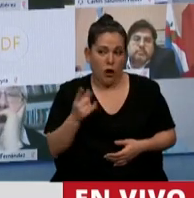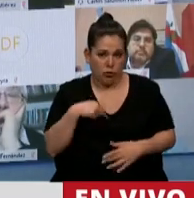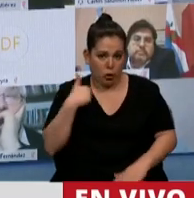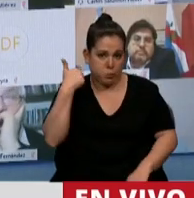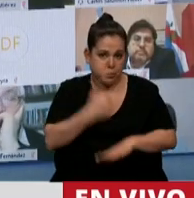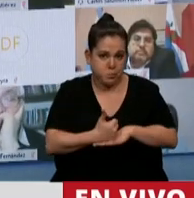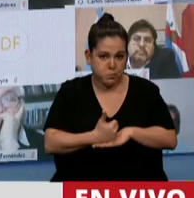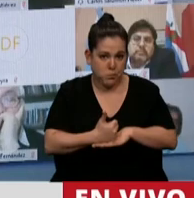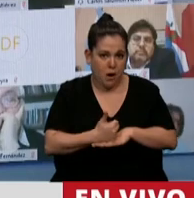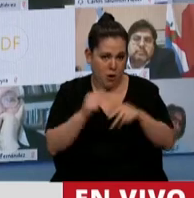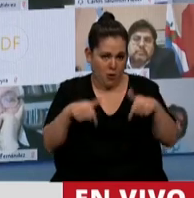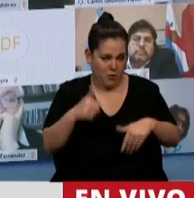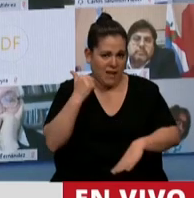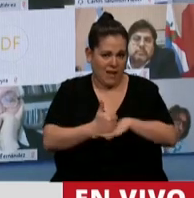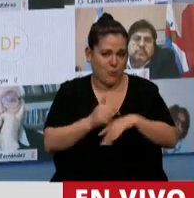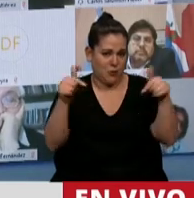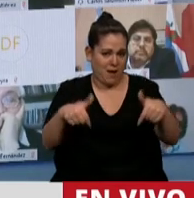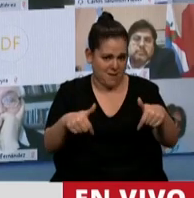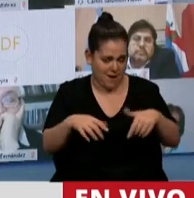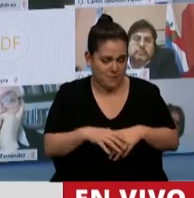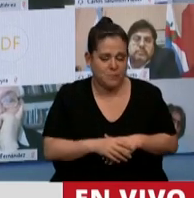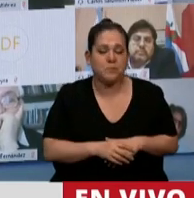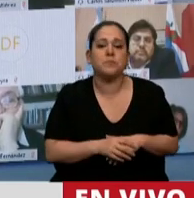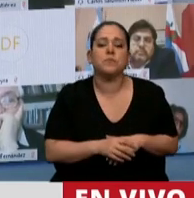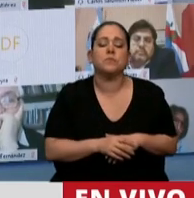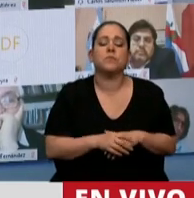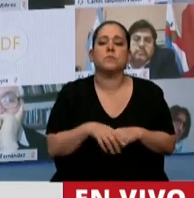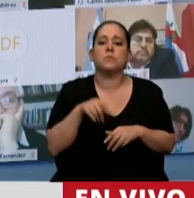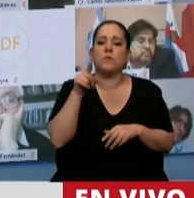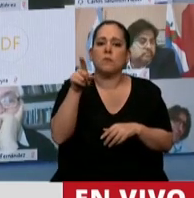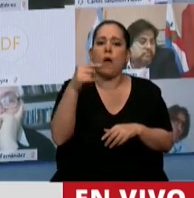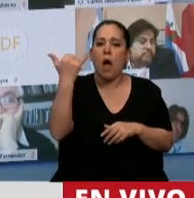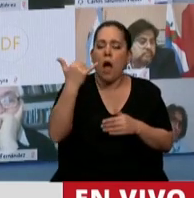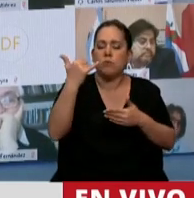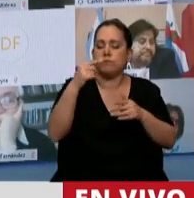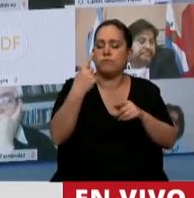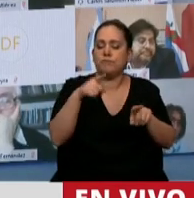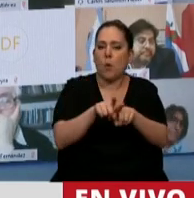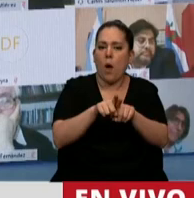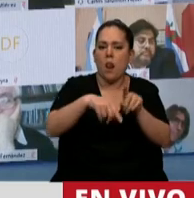El inicio de la pandemia justificó que el Poder Ejecutivo tuviera medidas excepcionales.